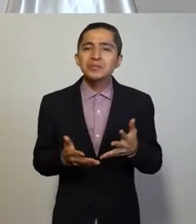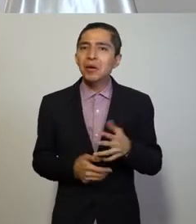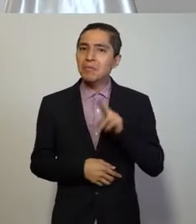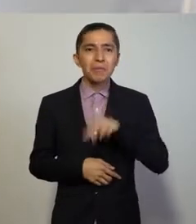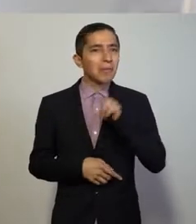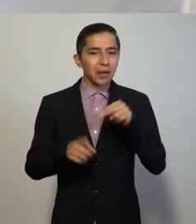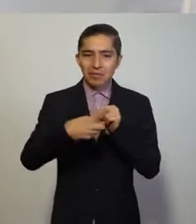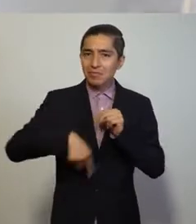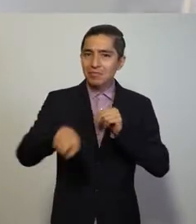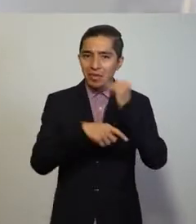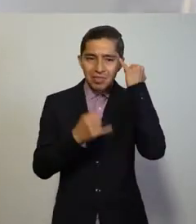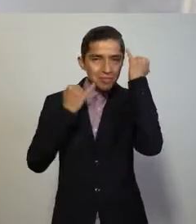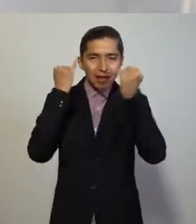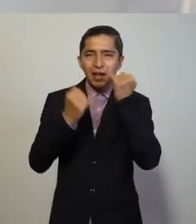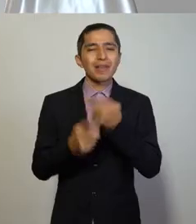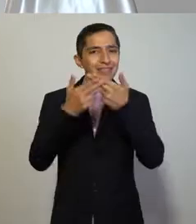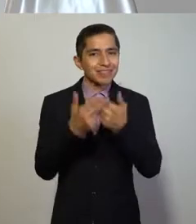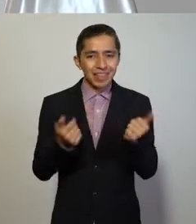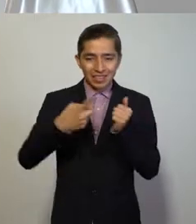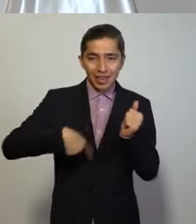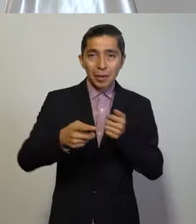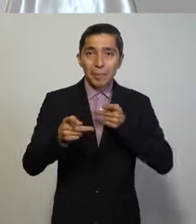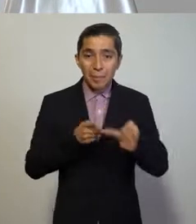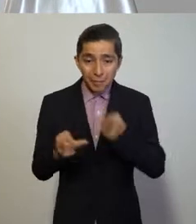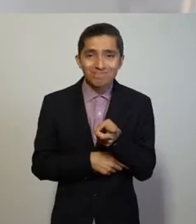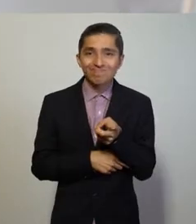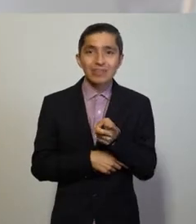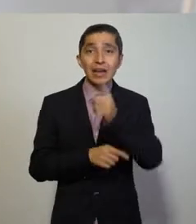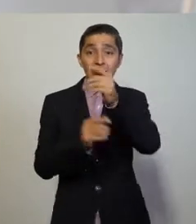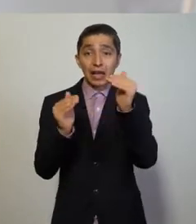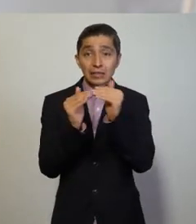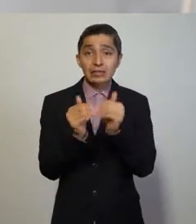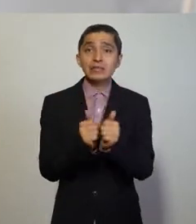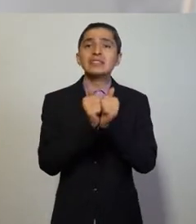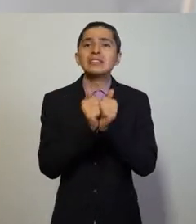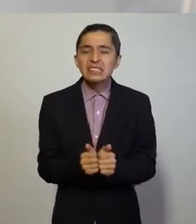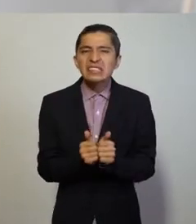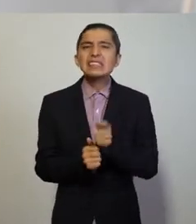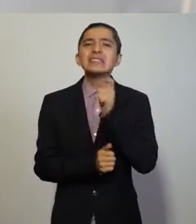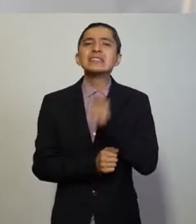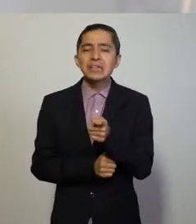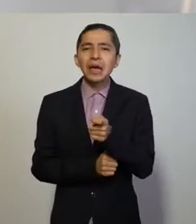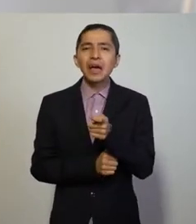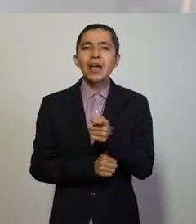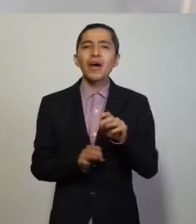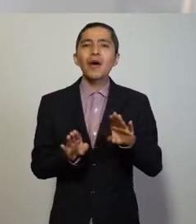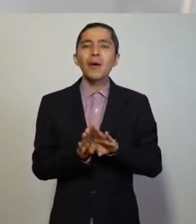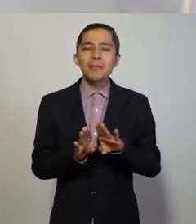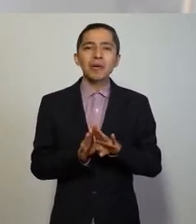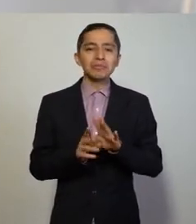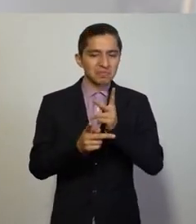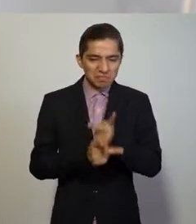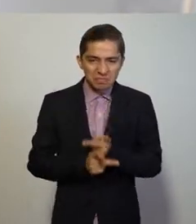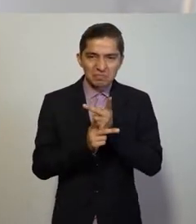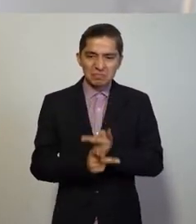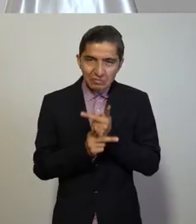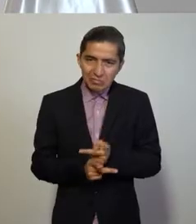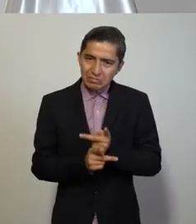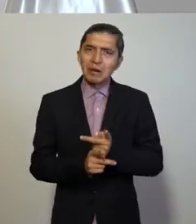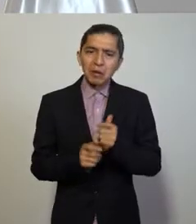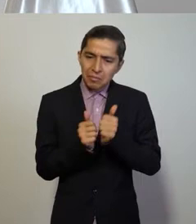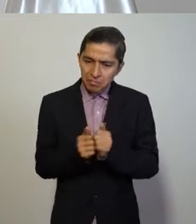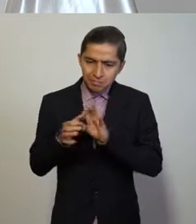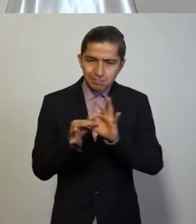imaginamos, porque nadie estaba preparado para esto. Quedarse en casa se ha vuelto un símbolo de resistencia y unidad